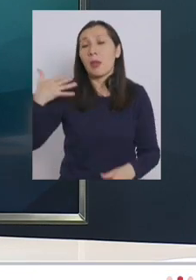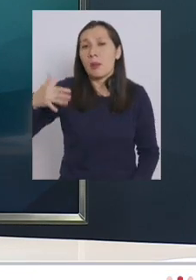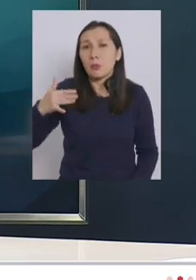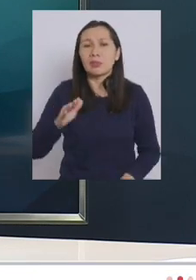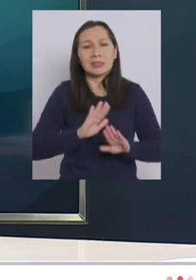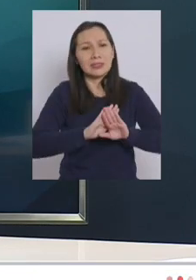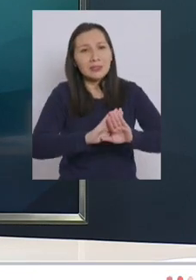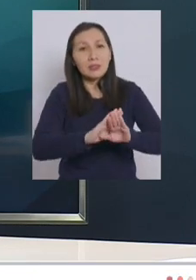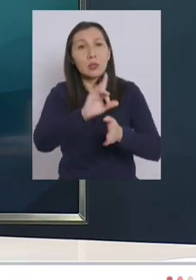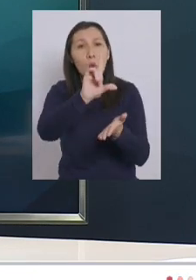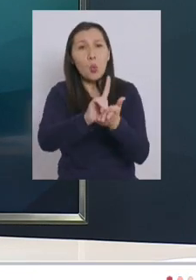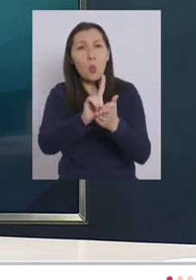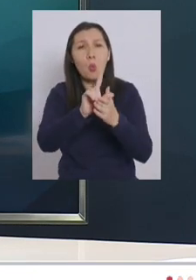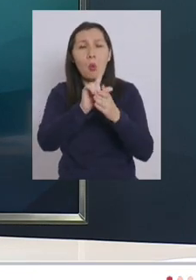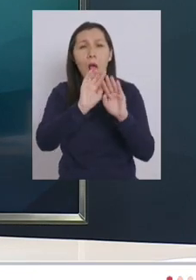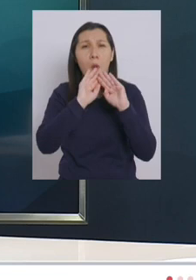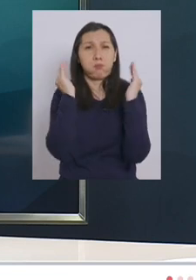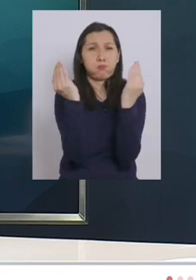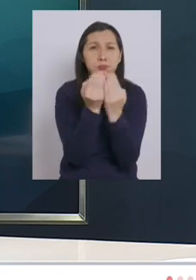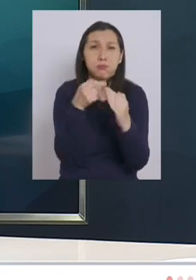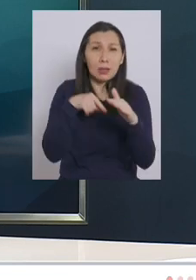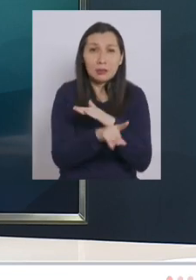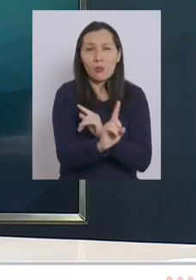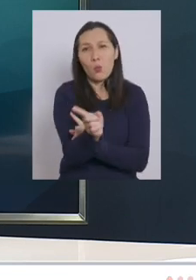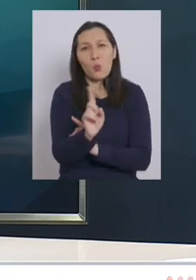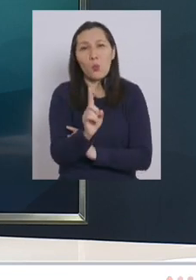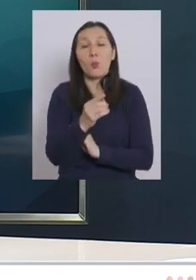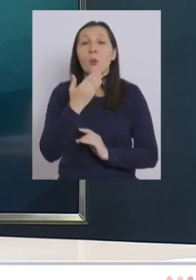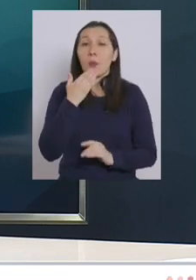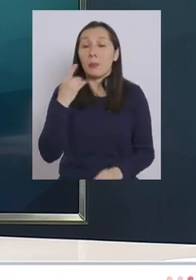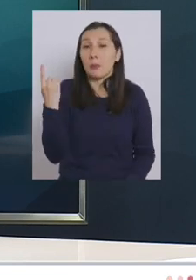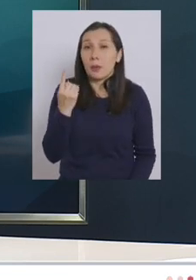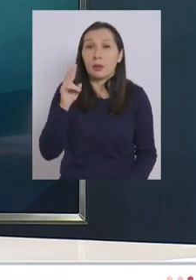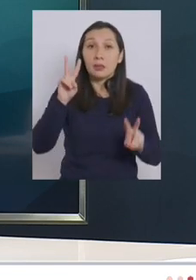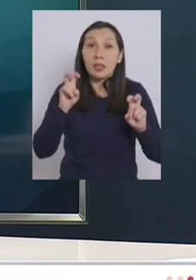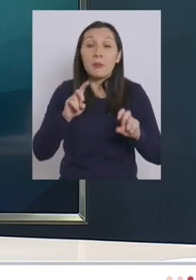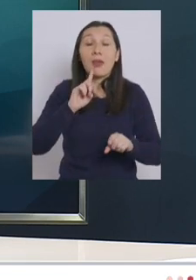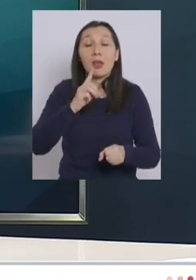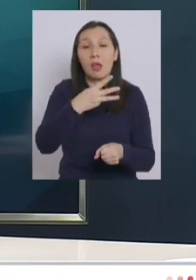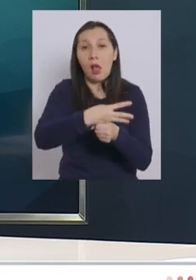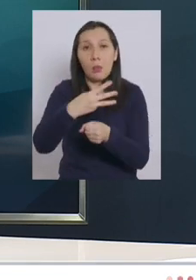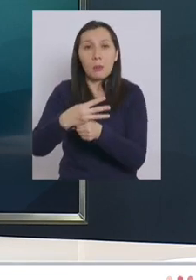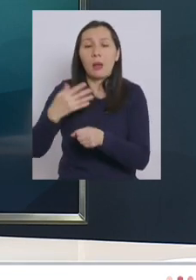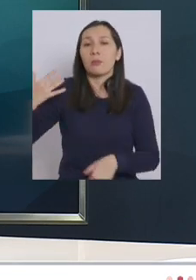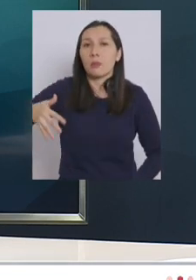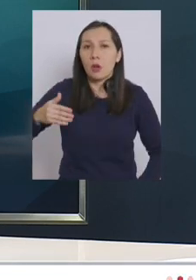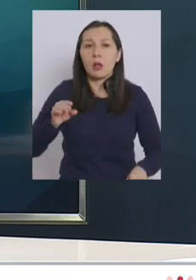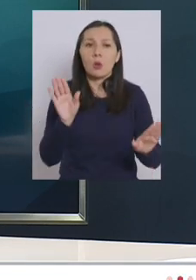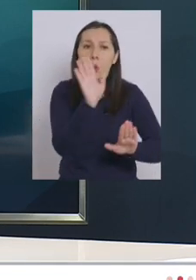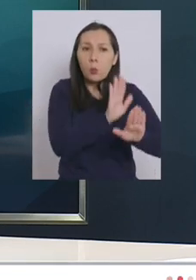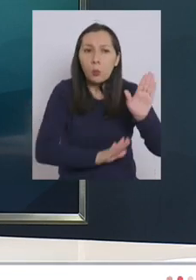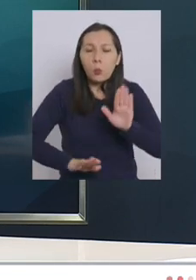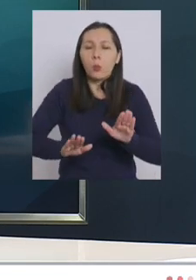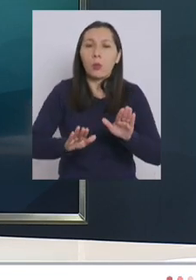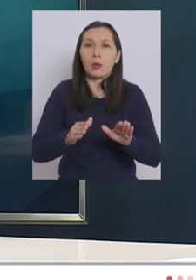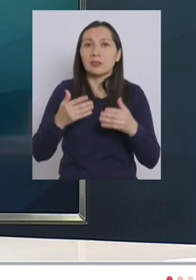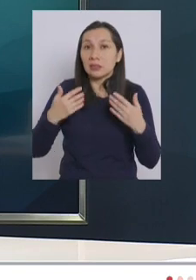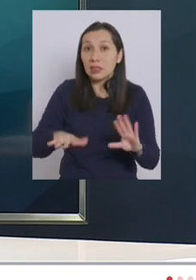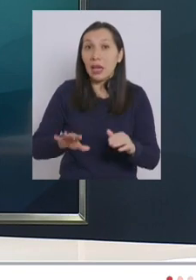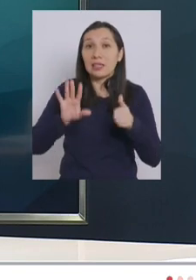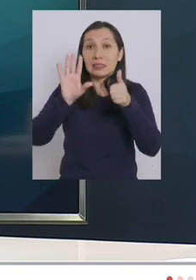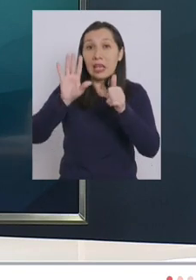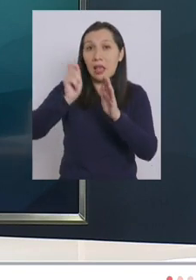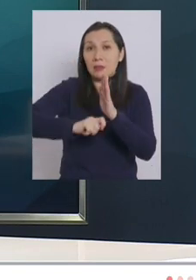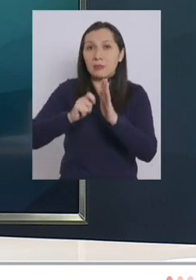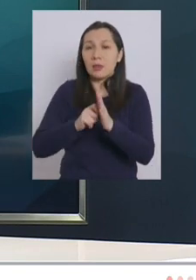de evitar los lugares encerrados y por supuesto particularmente a los adultos mayores la importancia de cuidarse ya llevamos más de